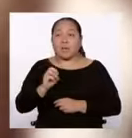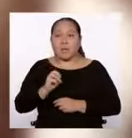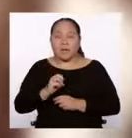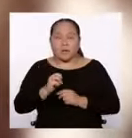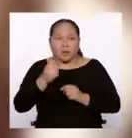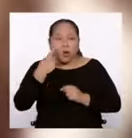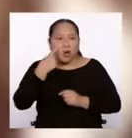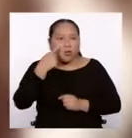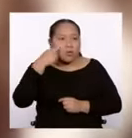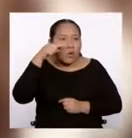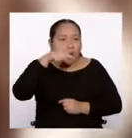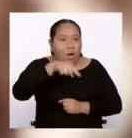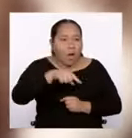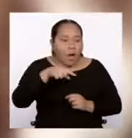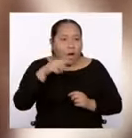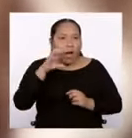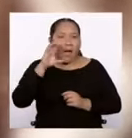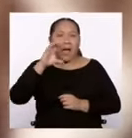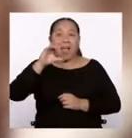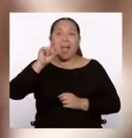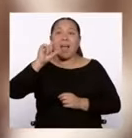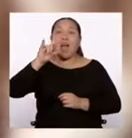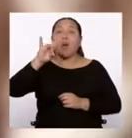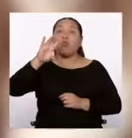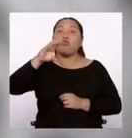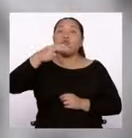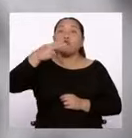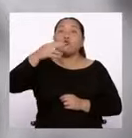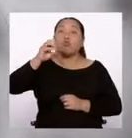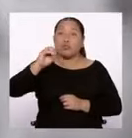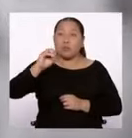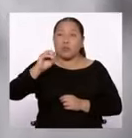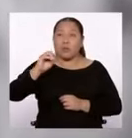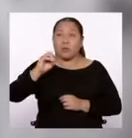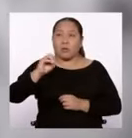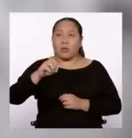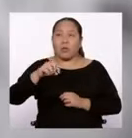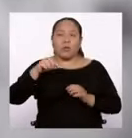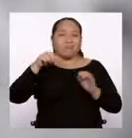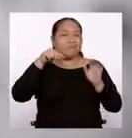el exterminio de muchas comunidades amazónicas.